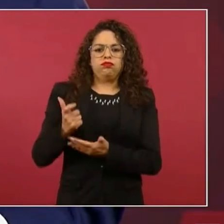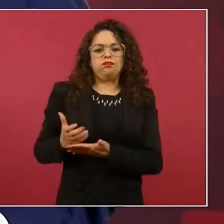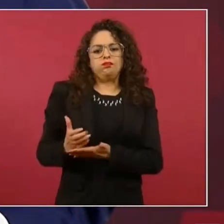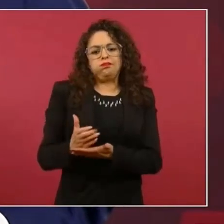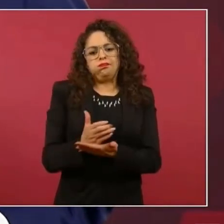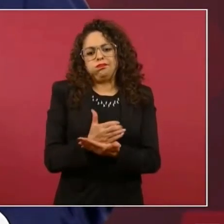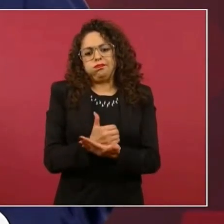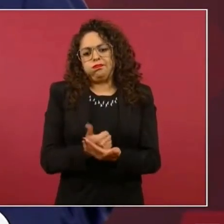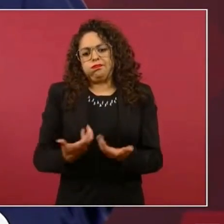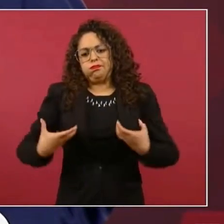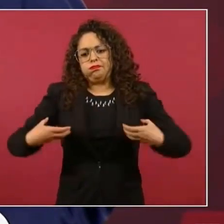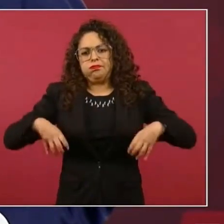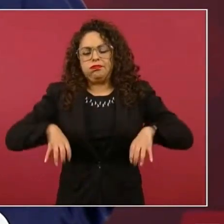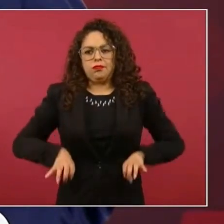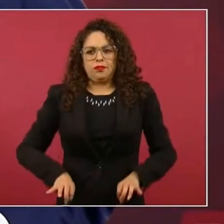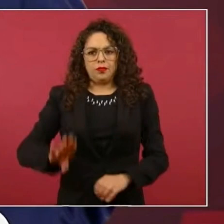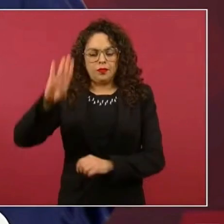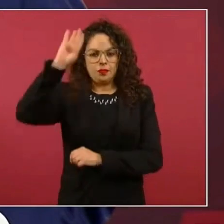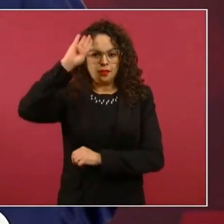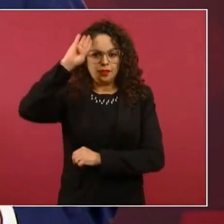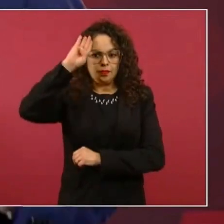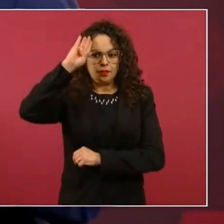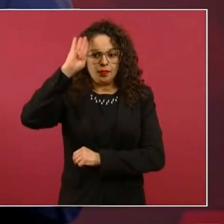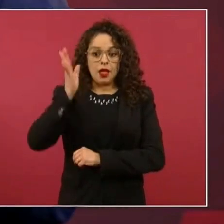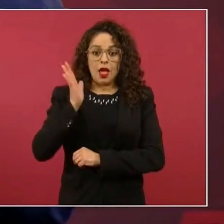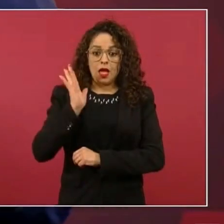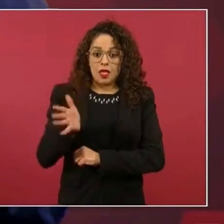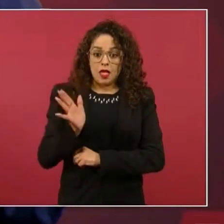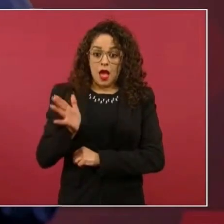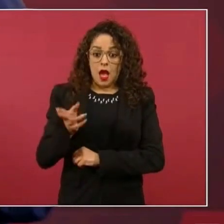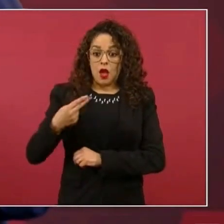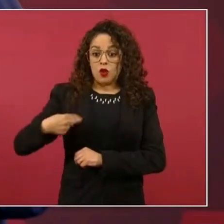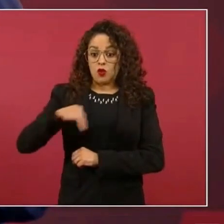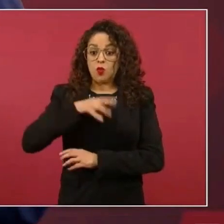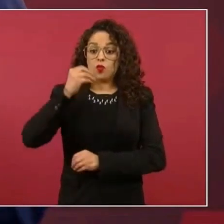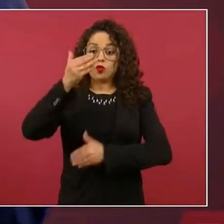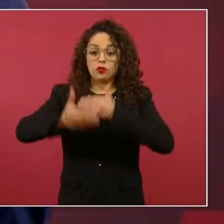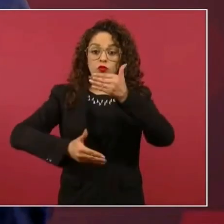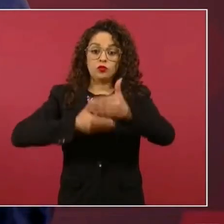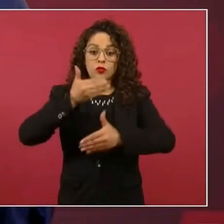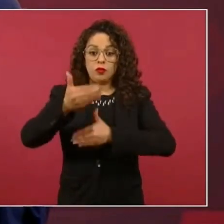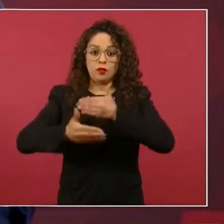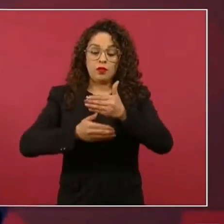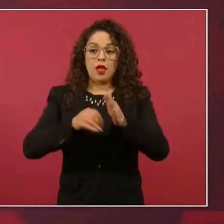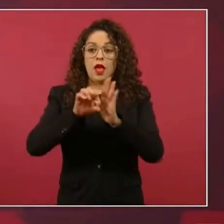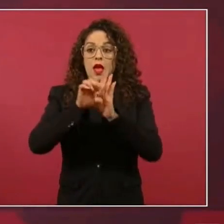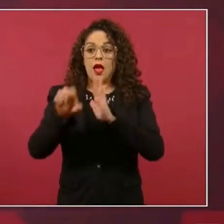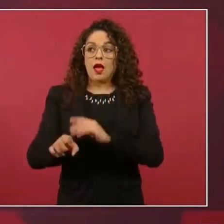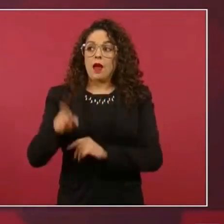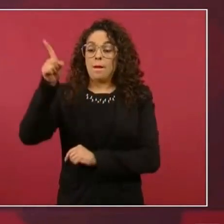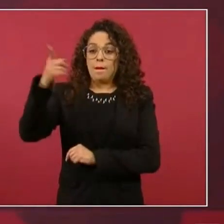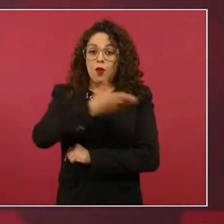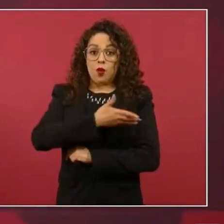Avanzamos mucho. El quitar las pensiones a los presidentes.